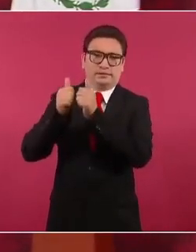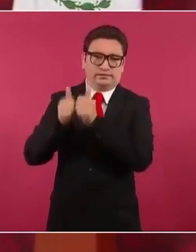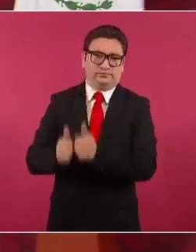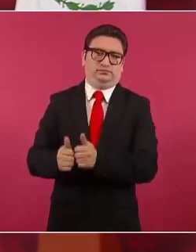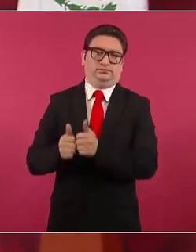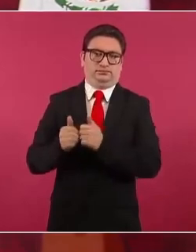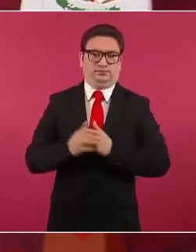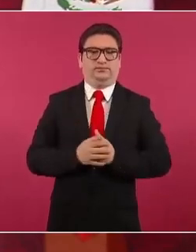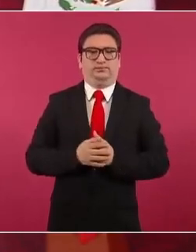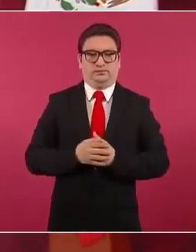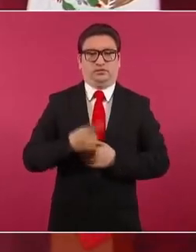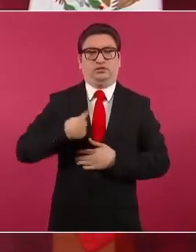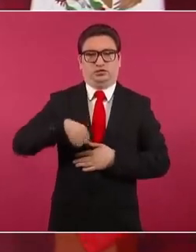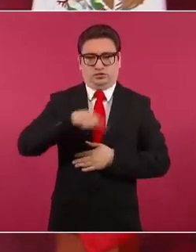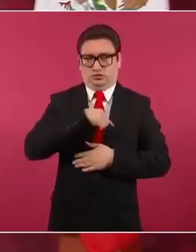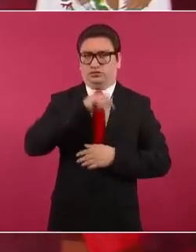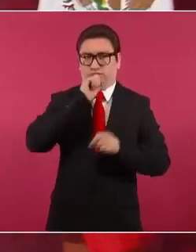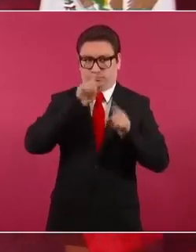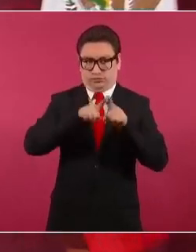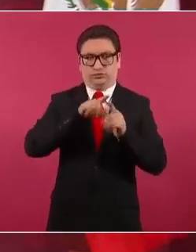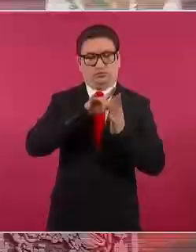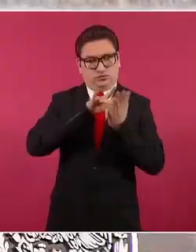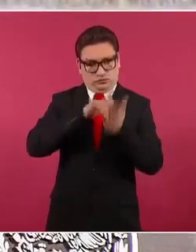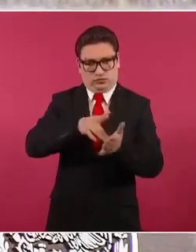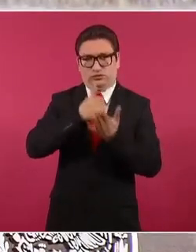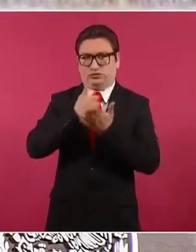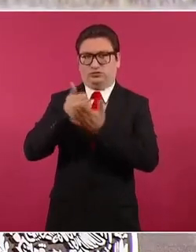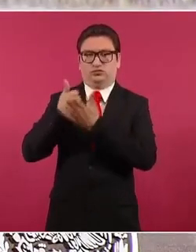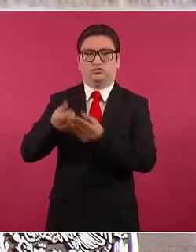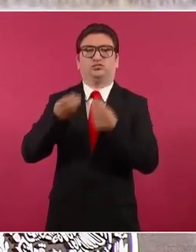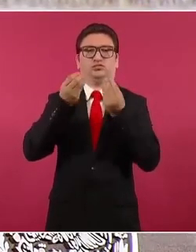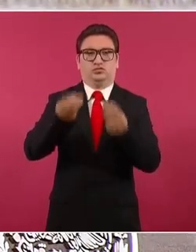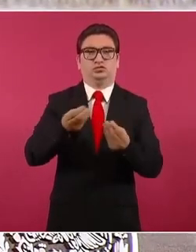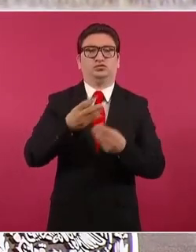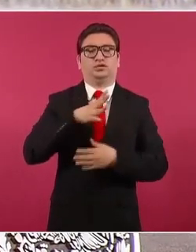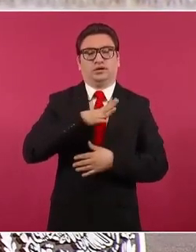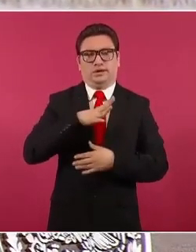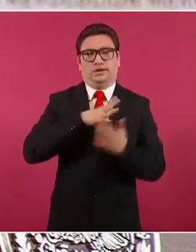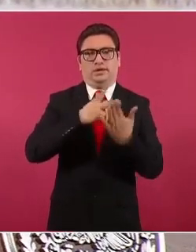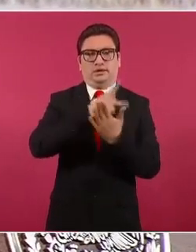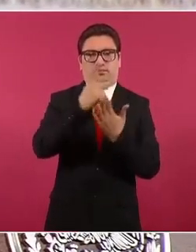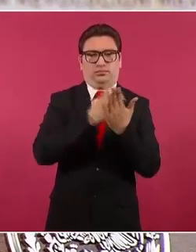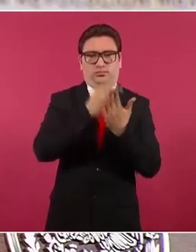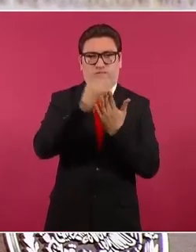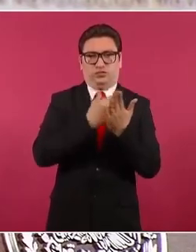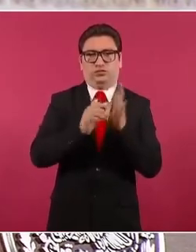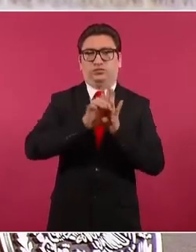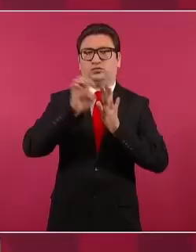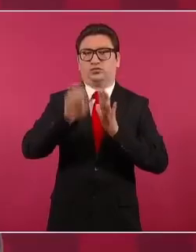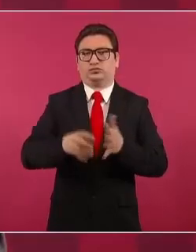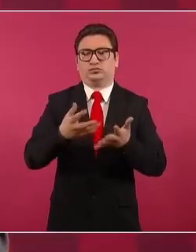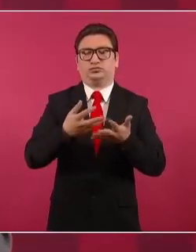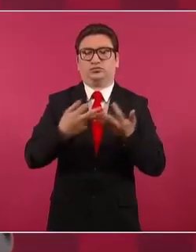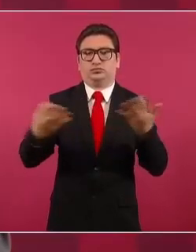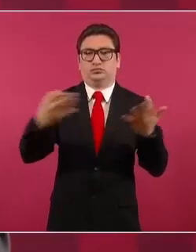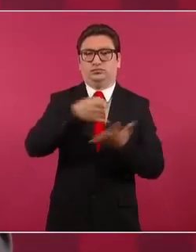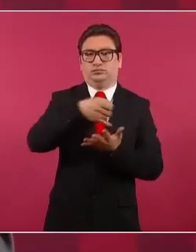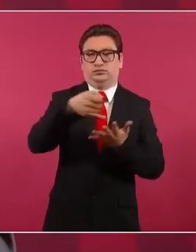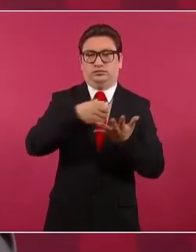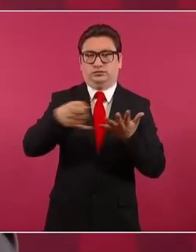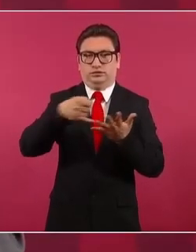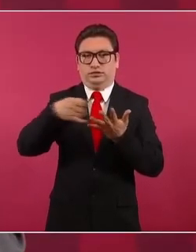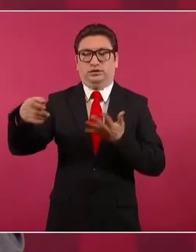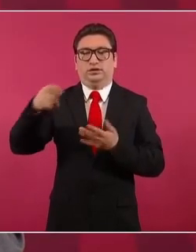Nosotros estamos también ayudando mucho con los programas Sembrando Vida, que se están